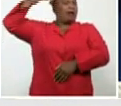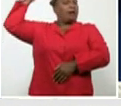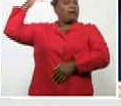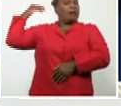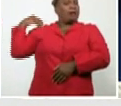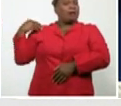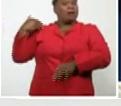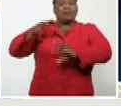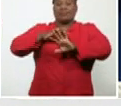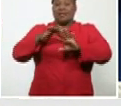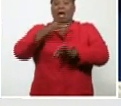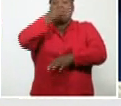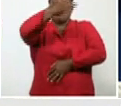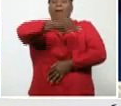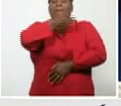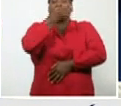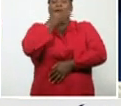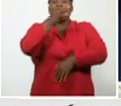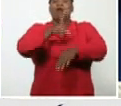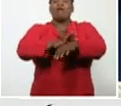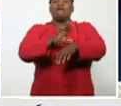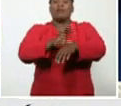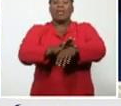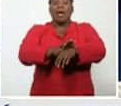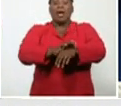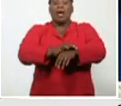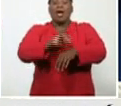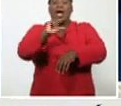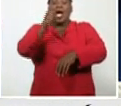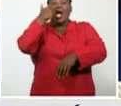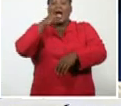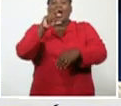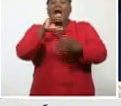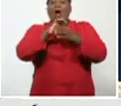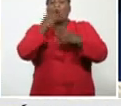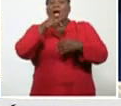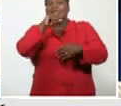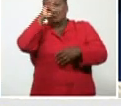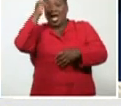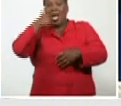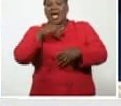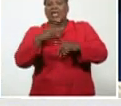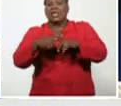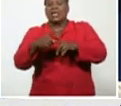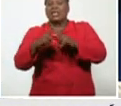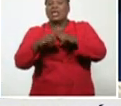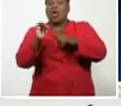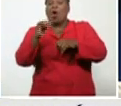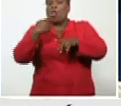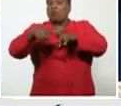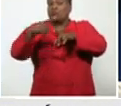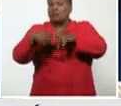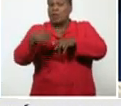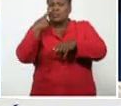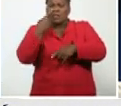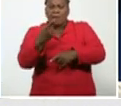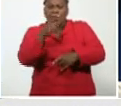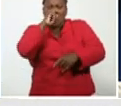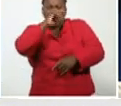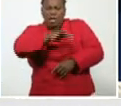habíamos hablado, de la enfermedad, de Kawasaki, y el síndrome, de shock tóxico, que se ve también, en algunos niños, se ha visto,